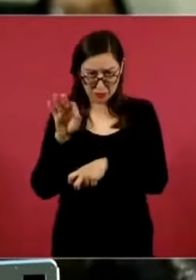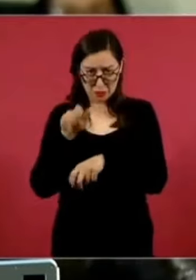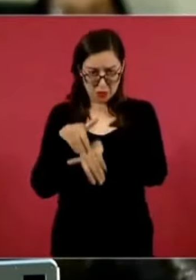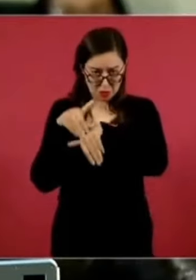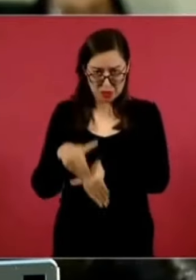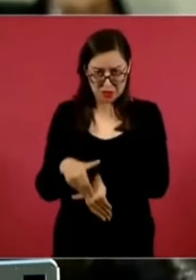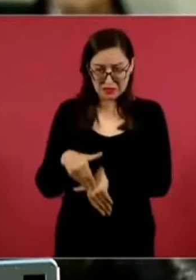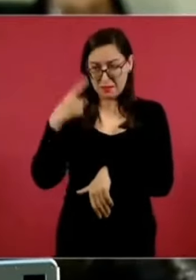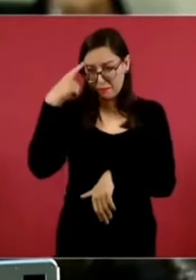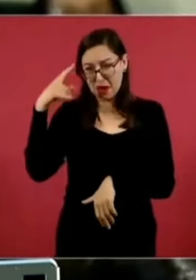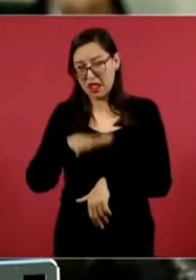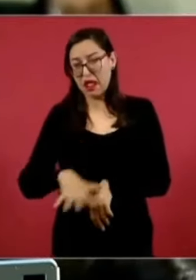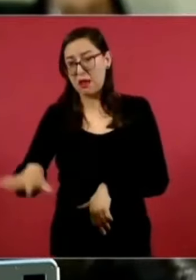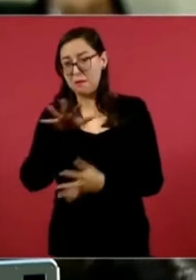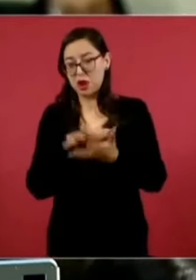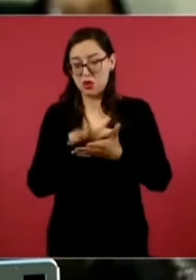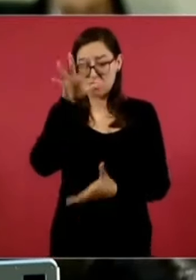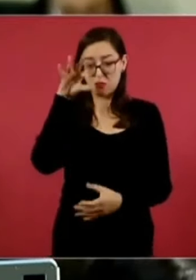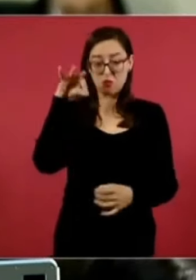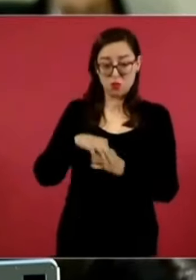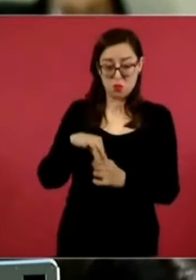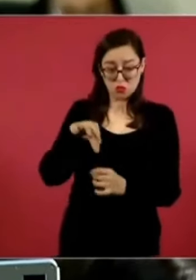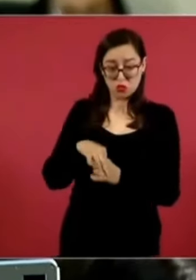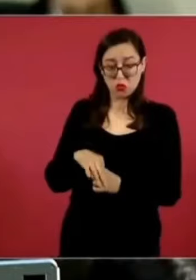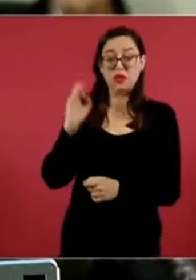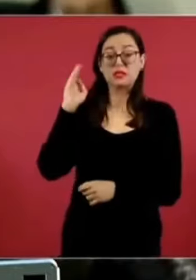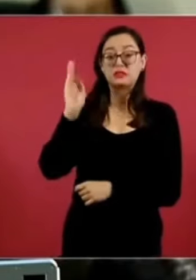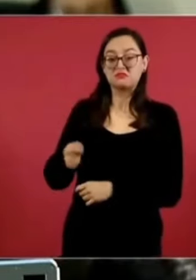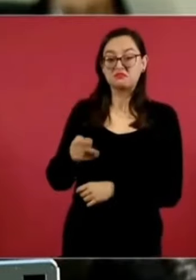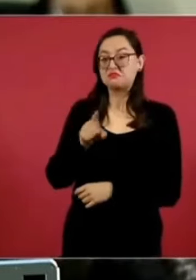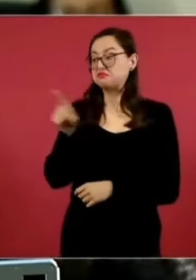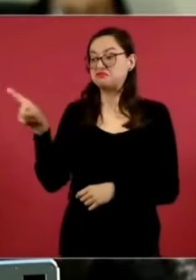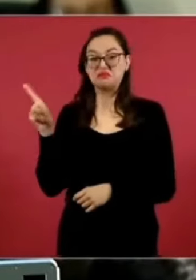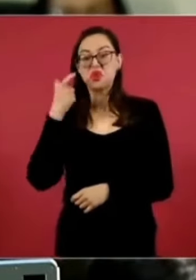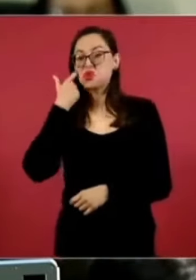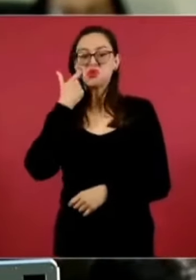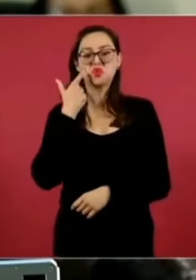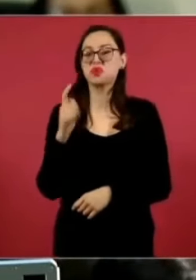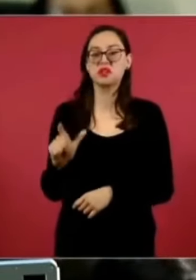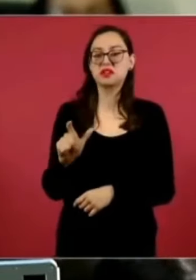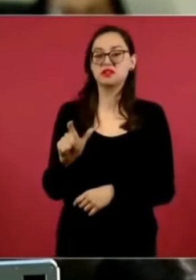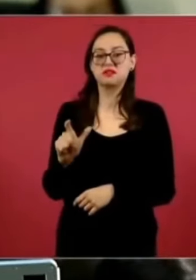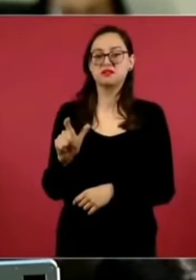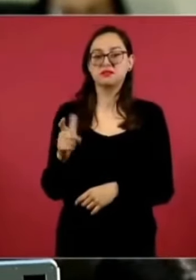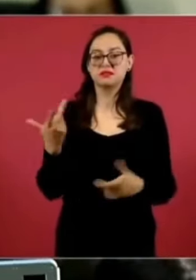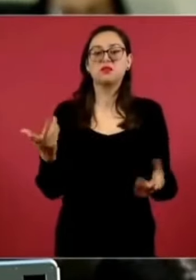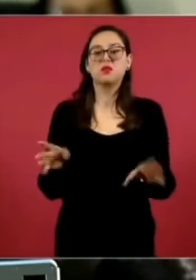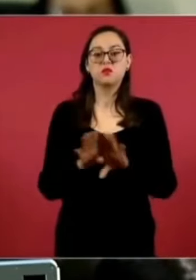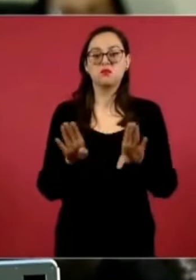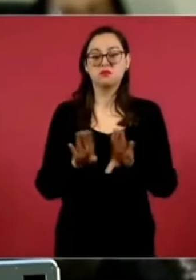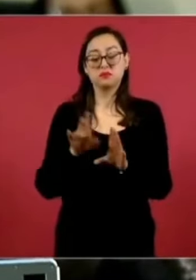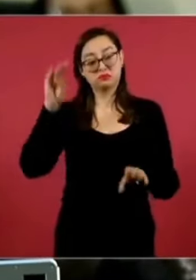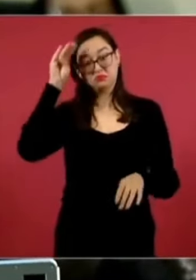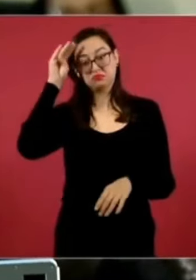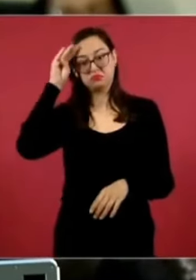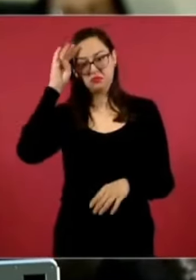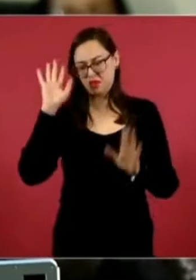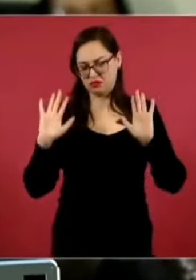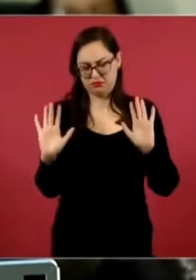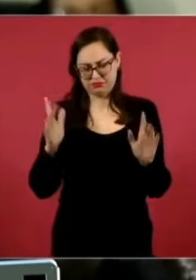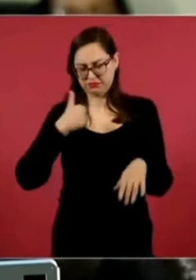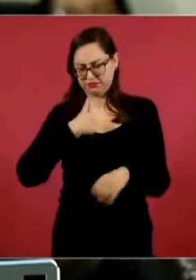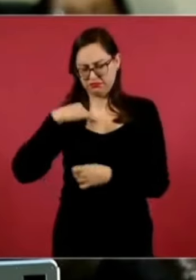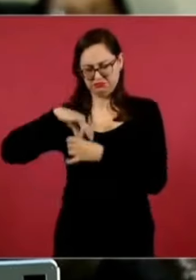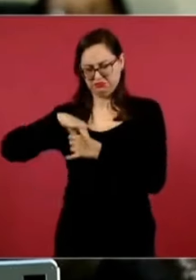voto popular? ¿Qué va a pasar si ellos no desean participar pensando en que ellos tienen esta idea del arreglo de las cúpulas?